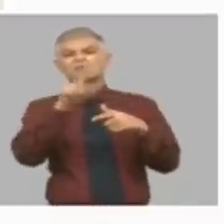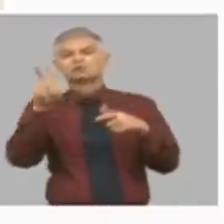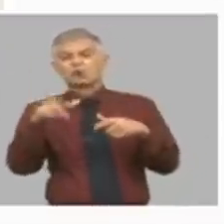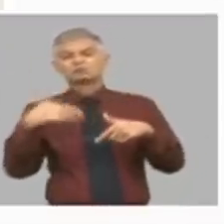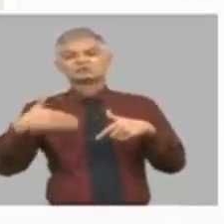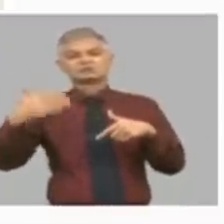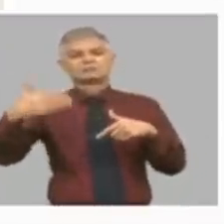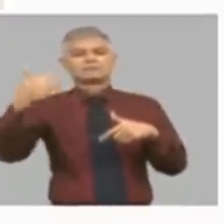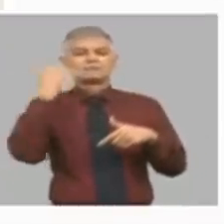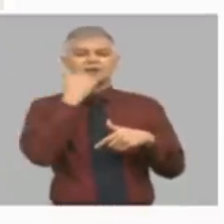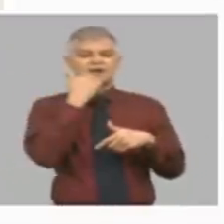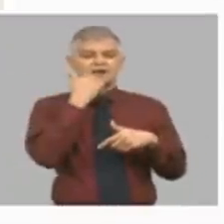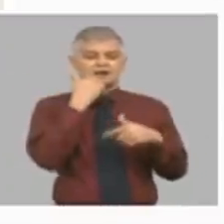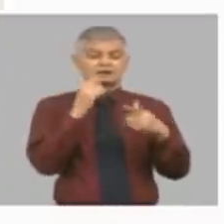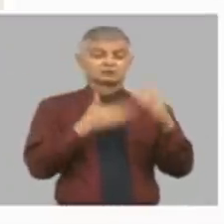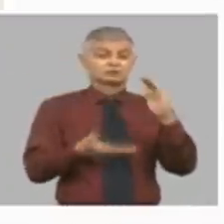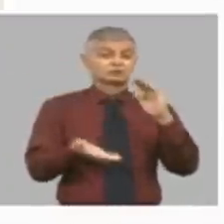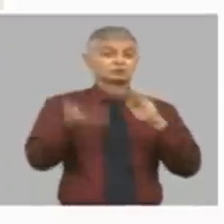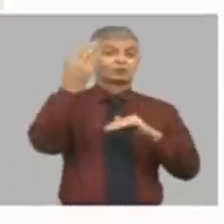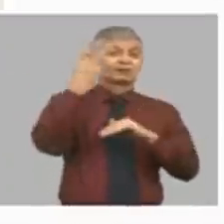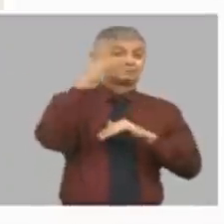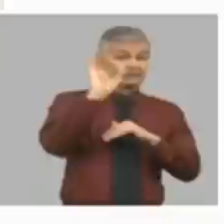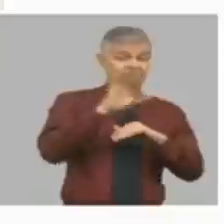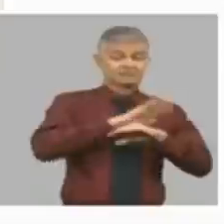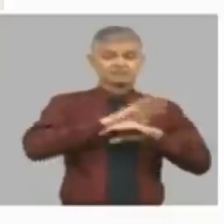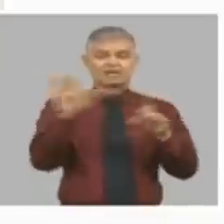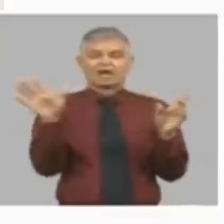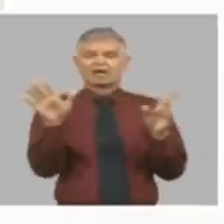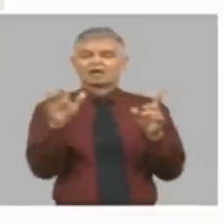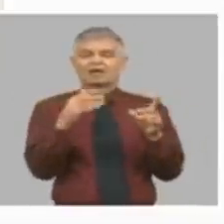si suben veinte veces ya se nos fue la inflación de la mano